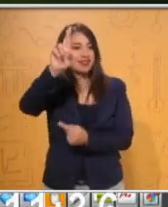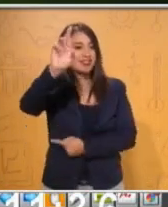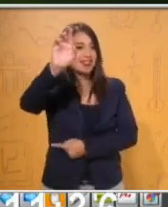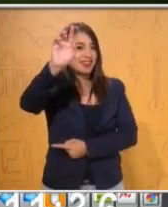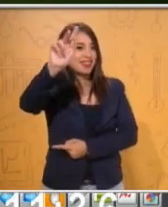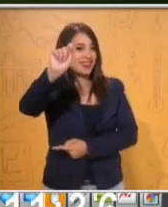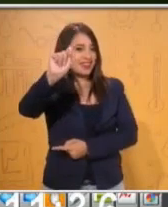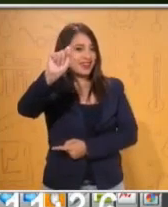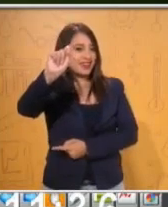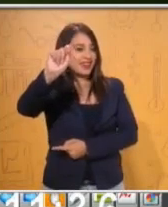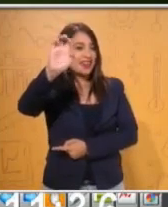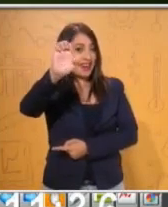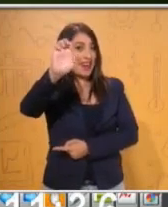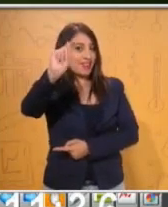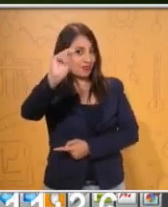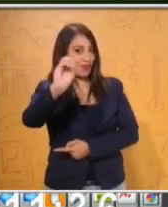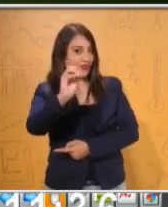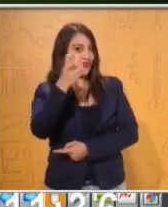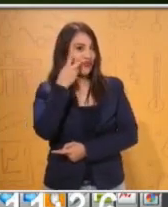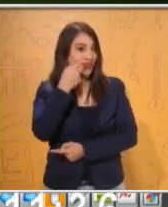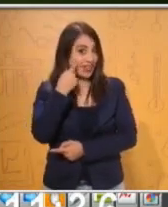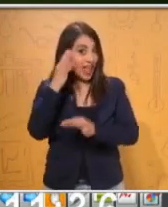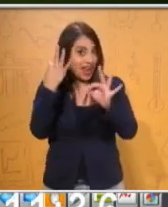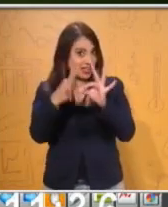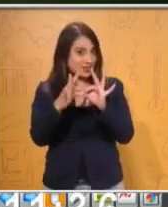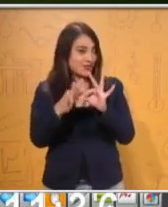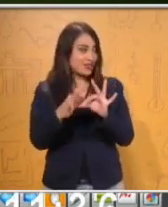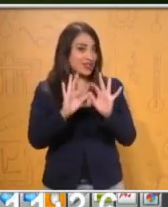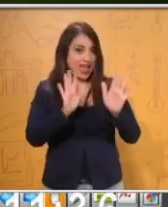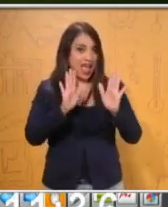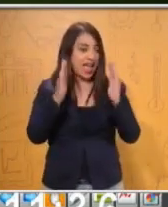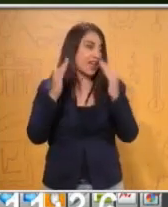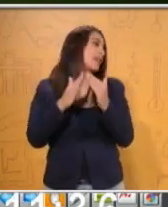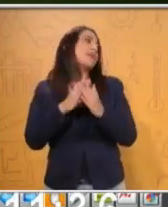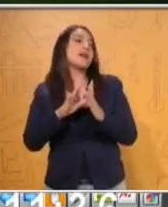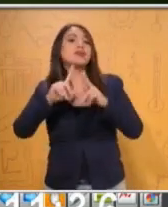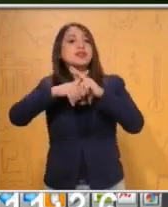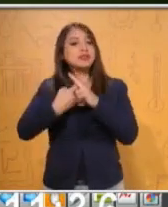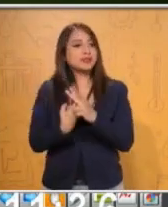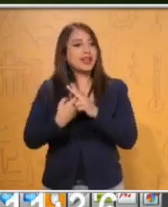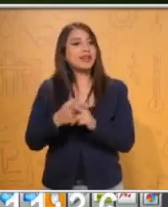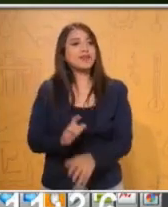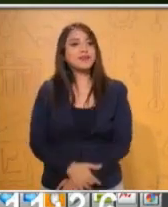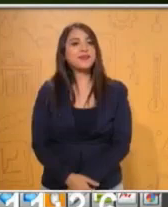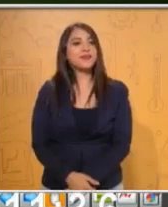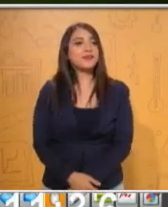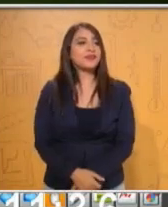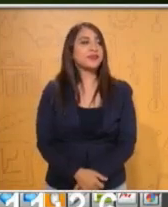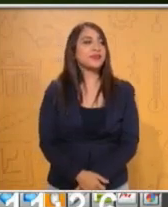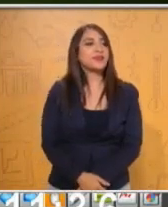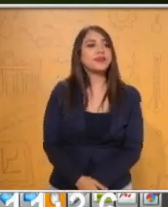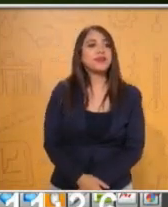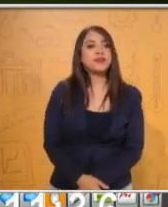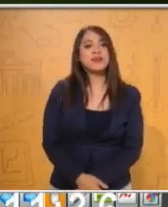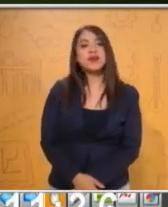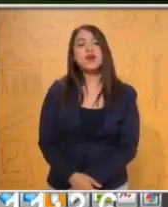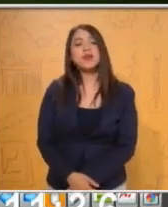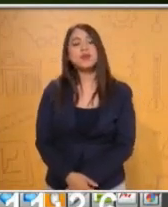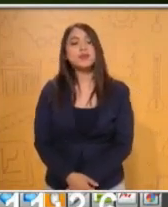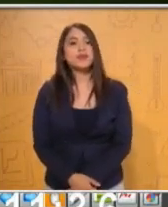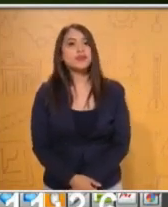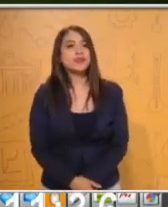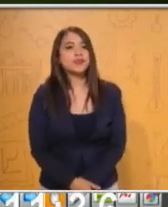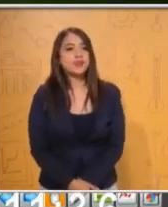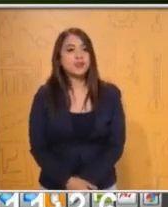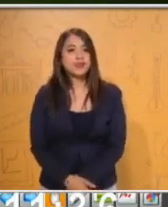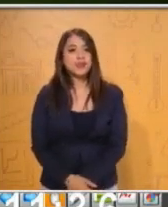¿Listos? ¿Listos también en casita? Vamos a comenzar. Hoy nuestros amiguitos,